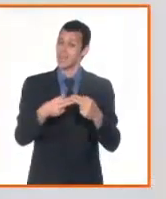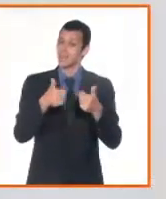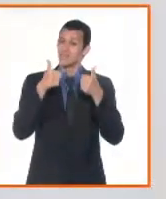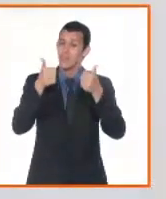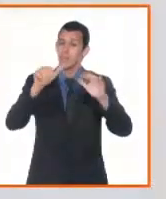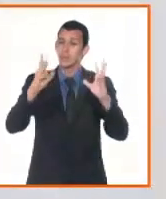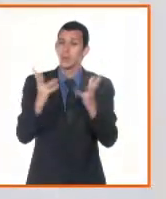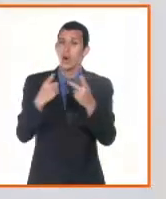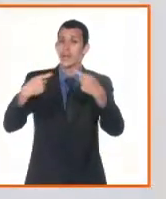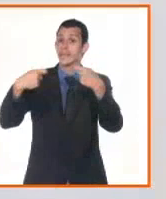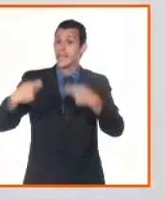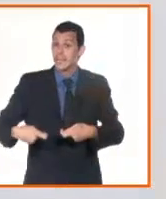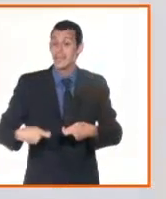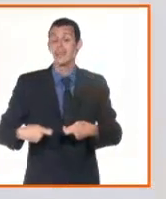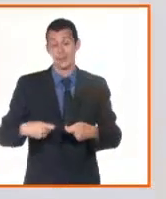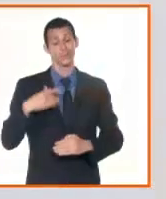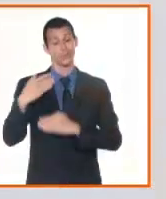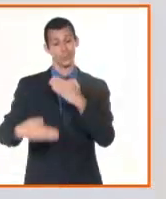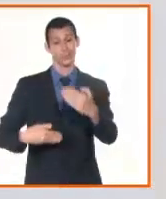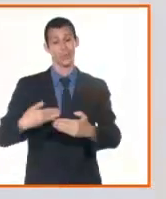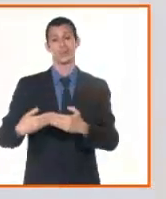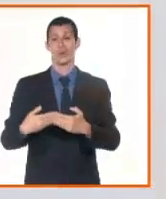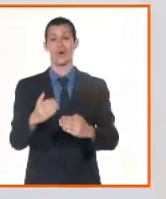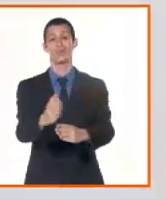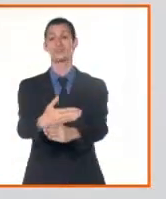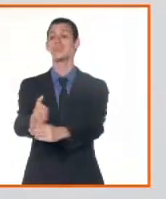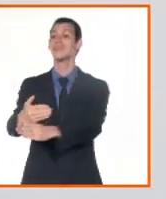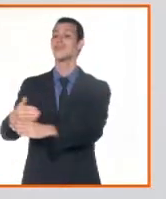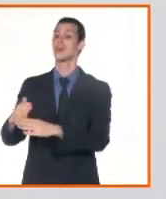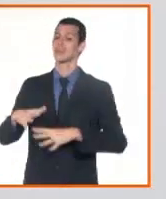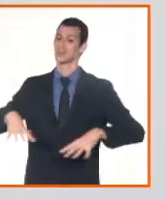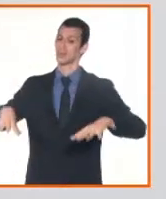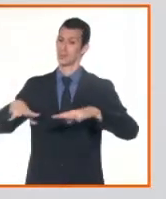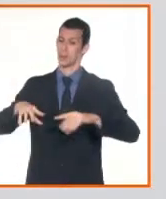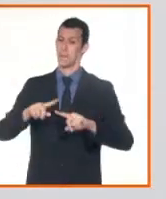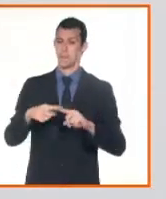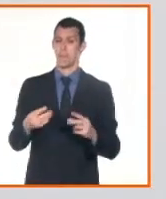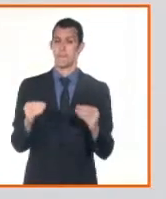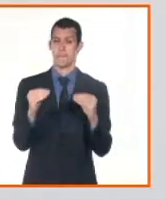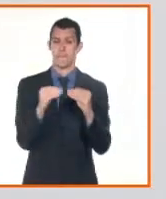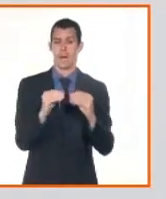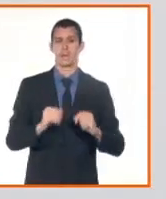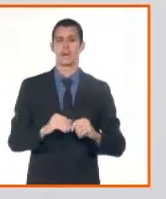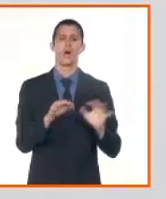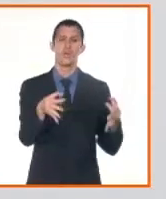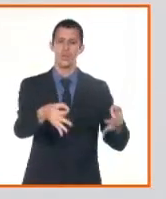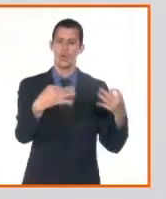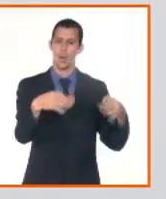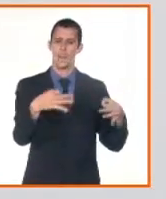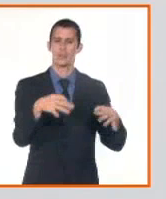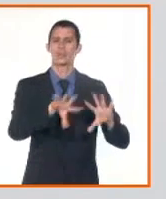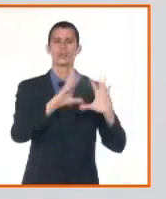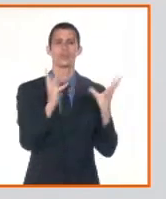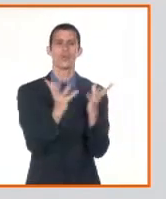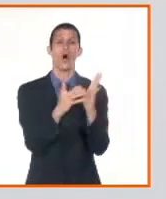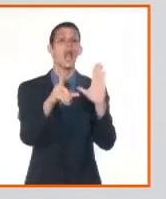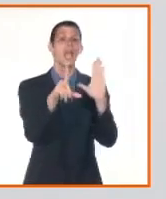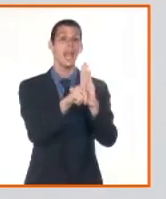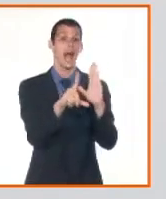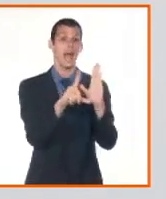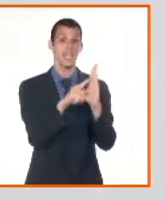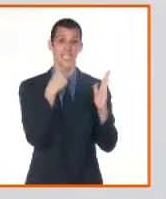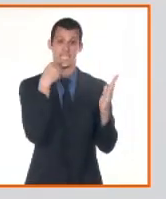sinergia entre los documentos públicos notariales, los documentos administrativos, los documentos